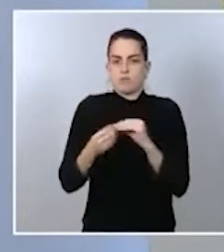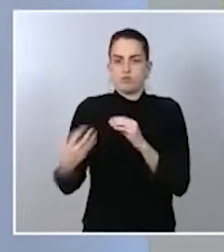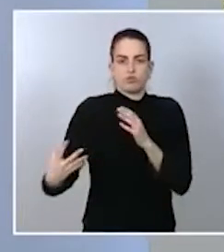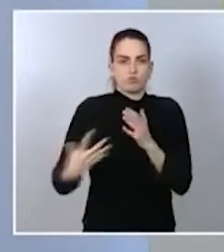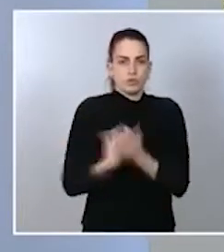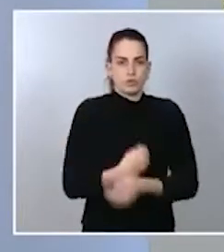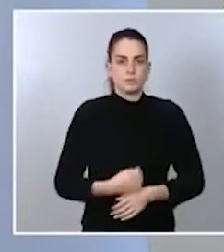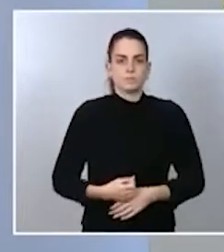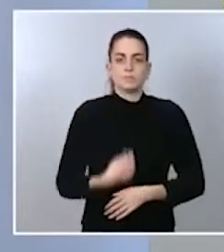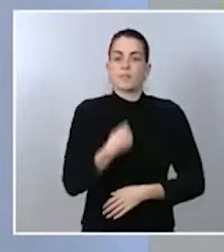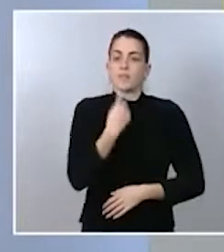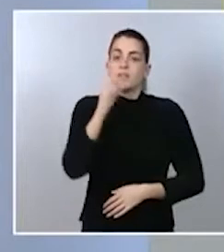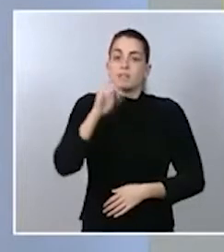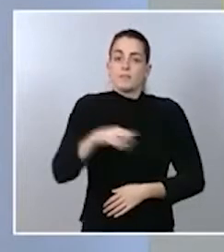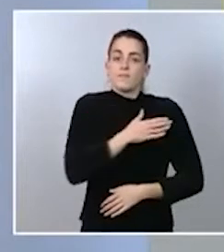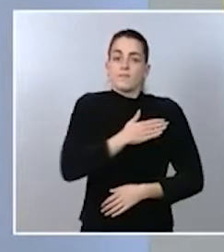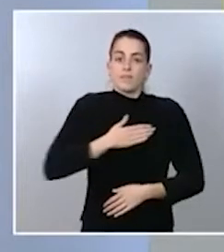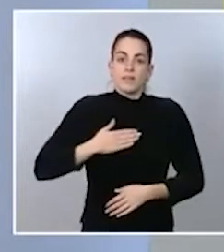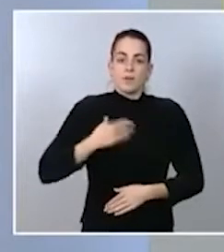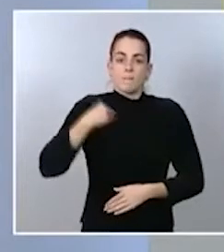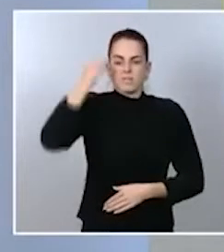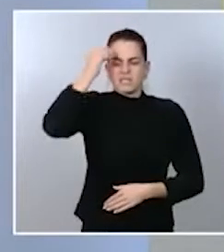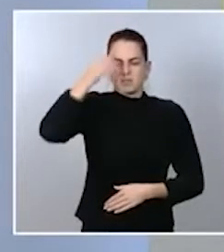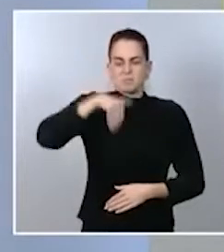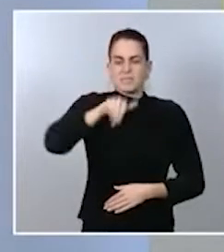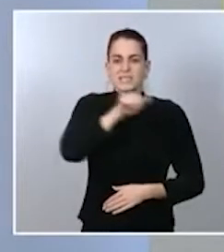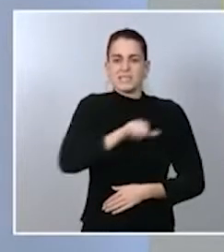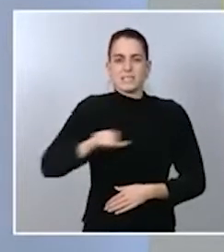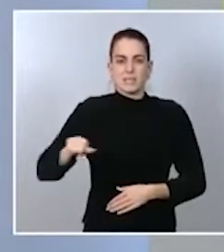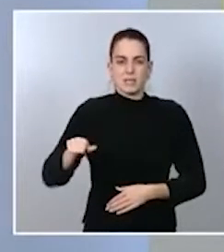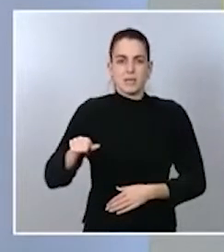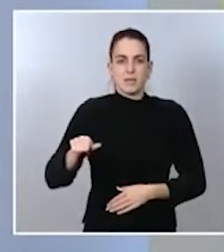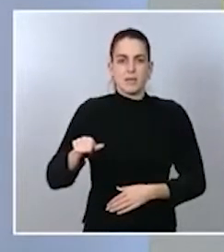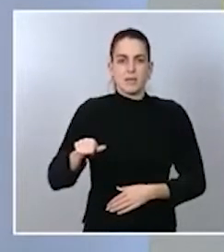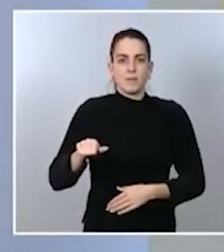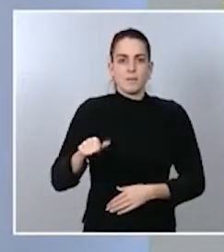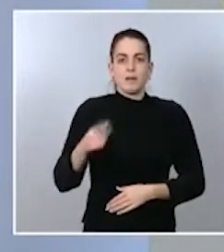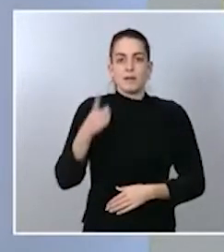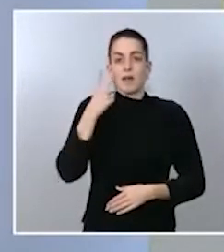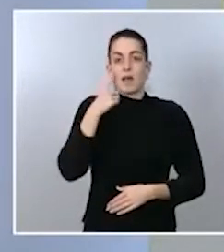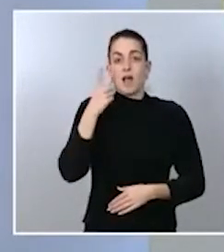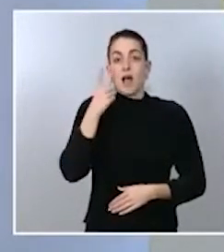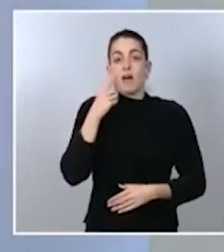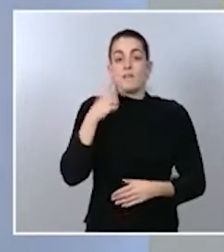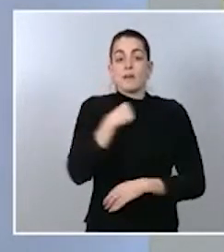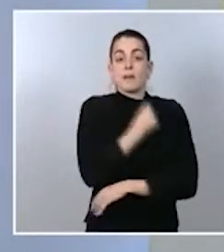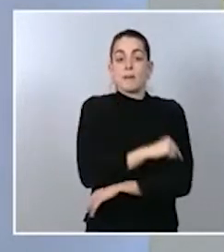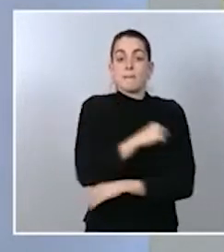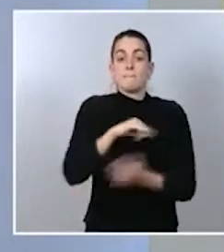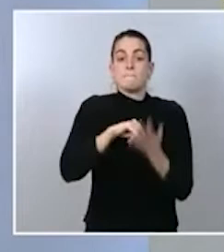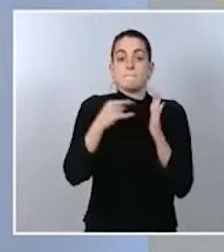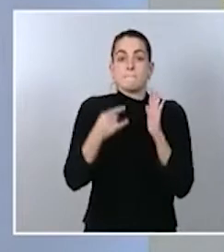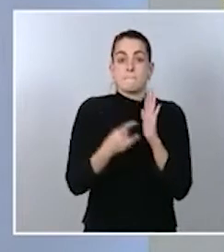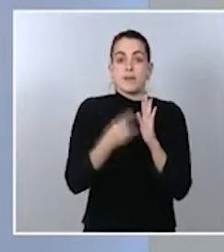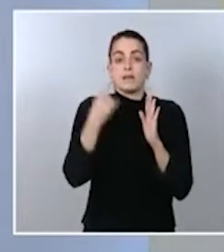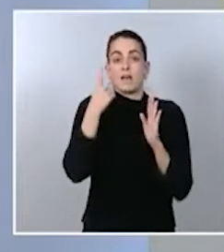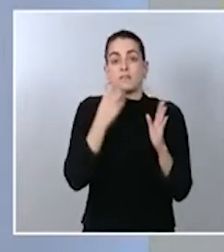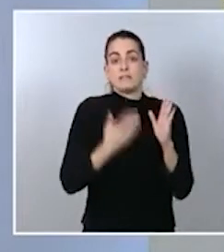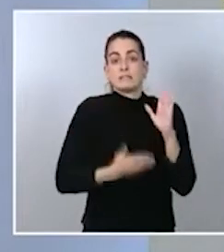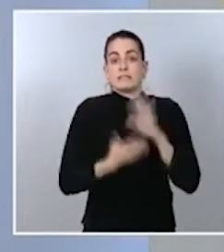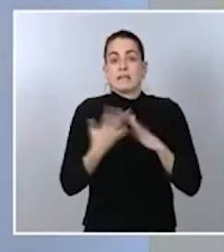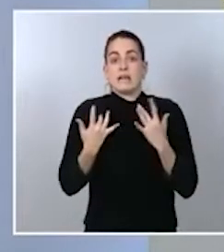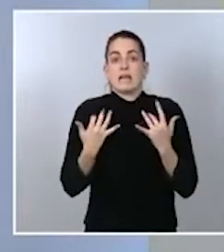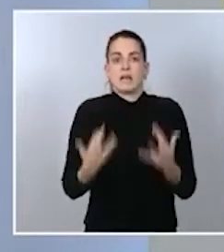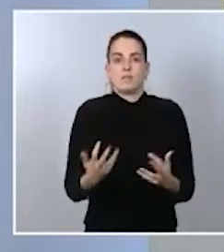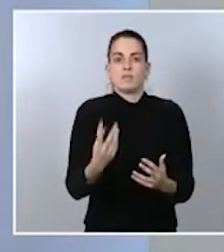pensamos que esta semana se adquirirá ya velocidad y crucero en el plan de vacunación el viernes tuvimos 67.000 dosis